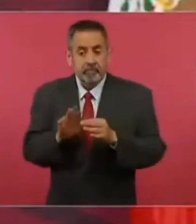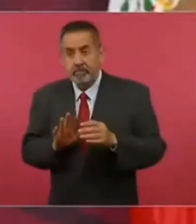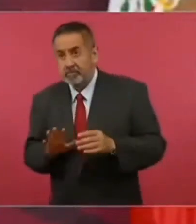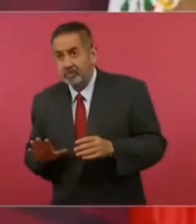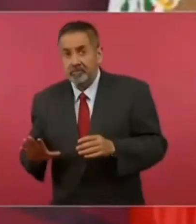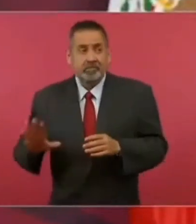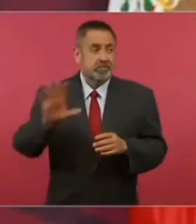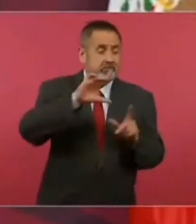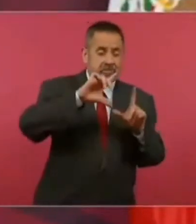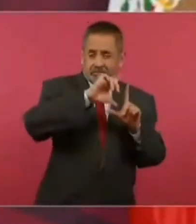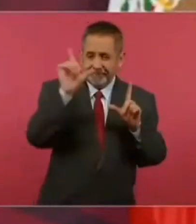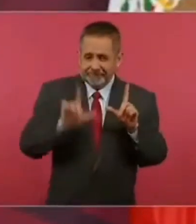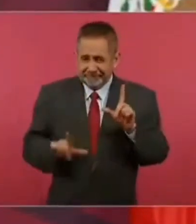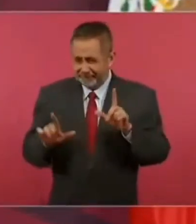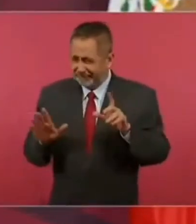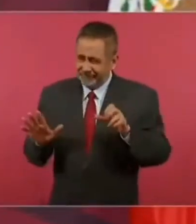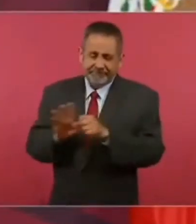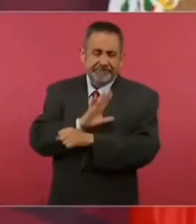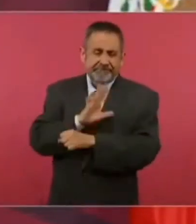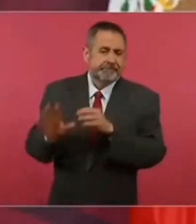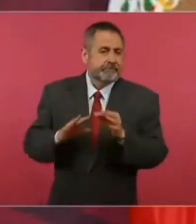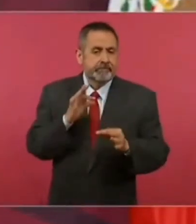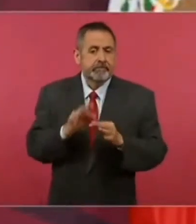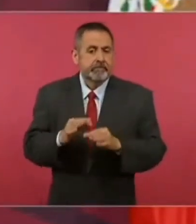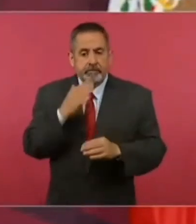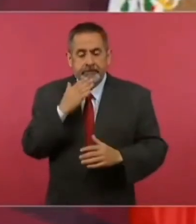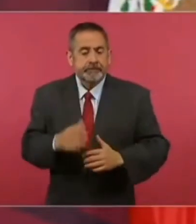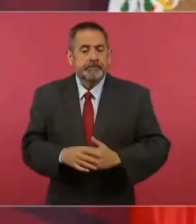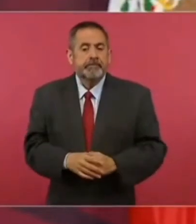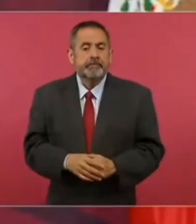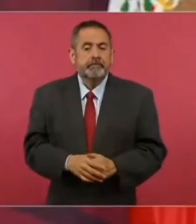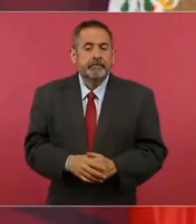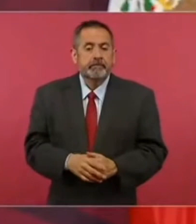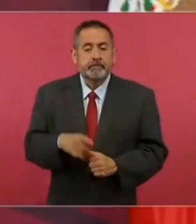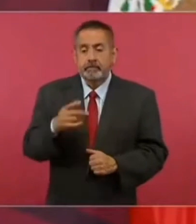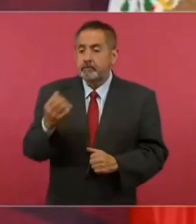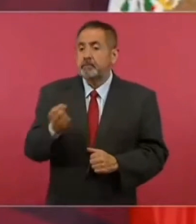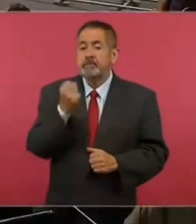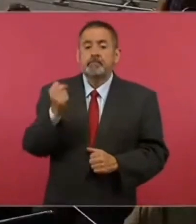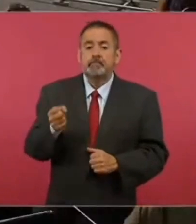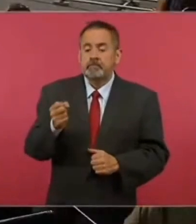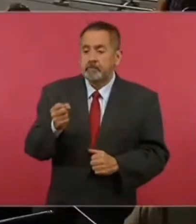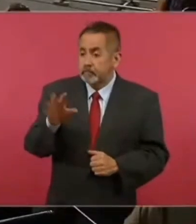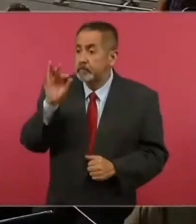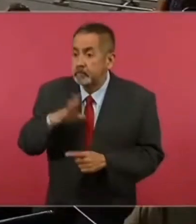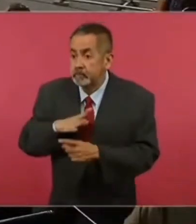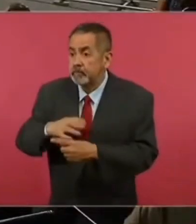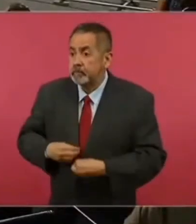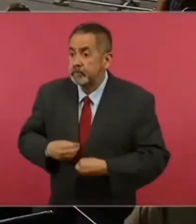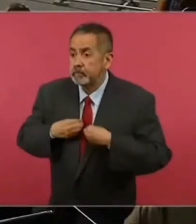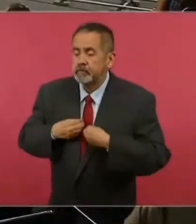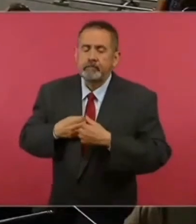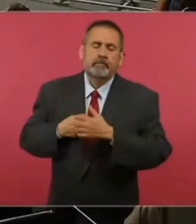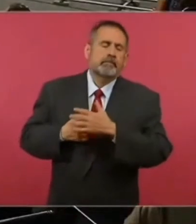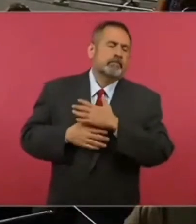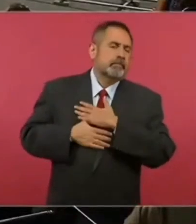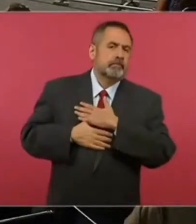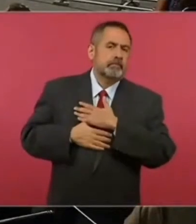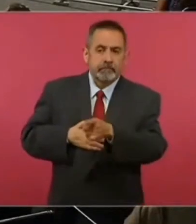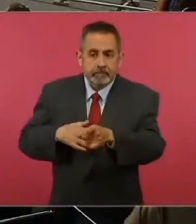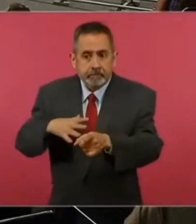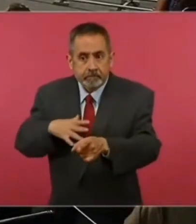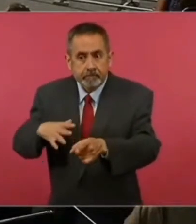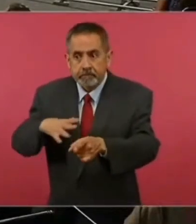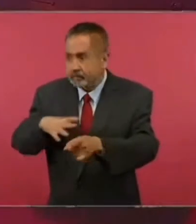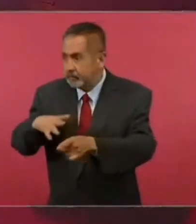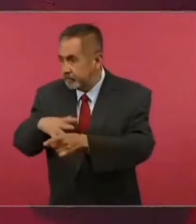el país y afortunadamente estamos encontrando a